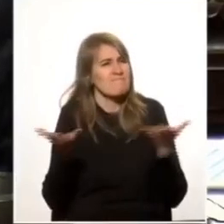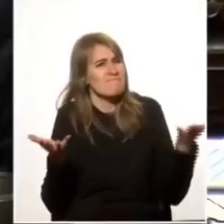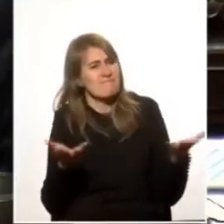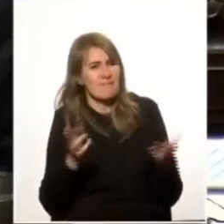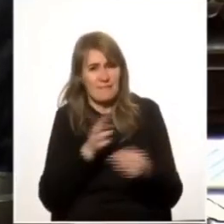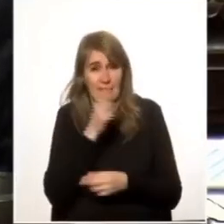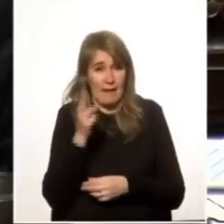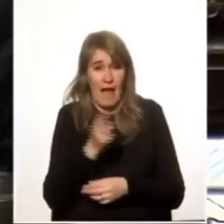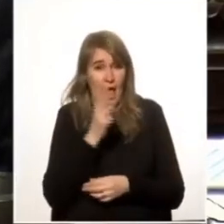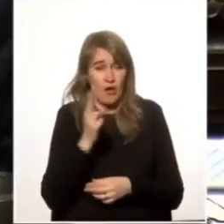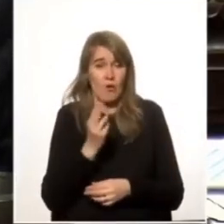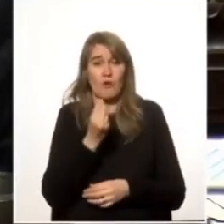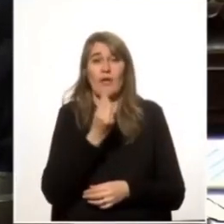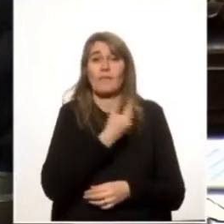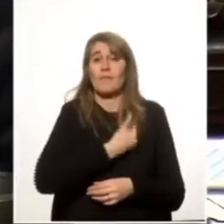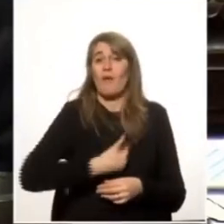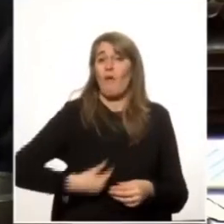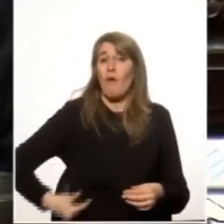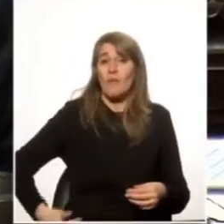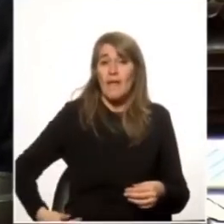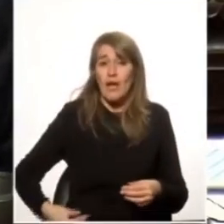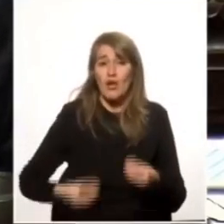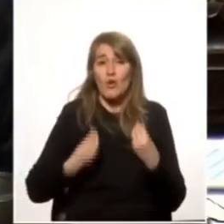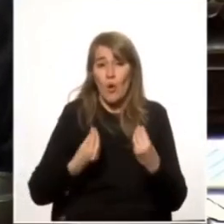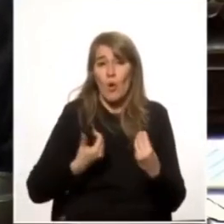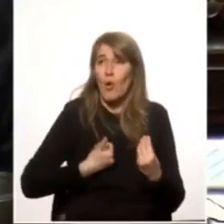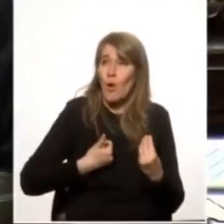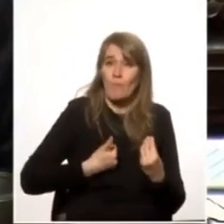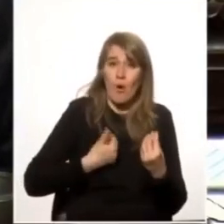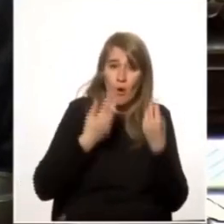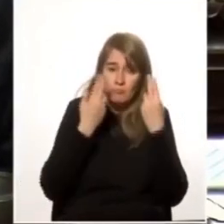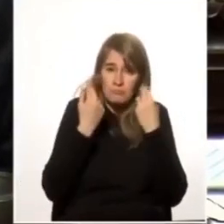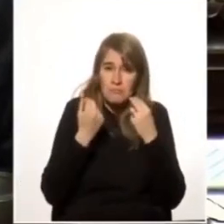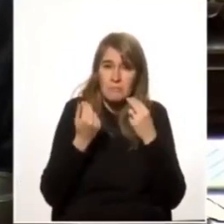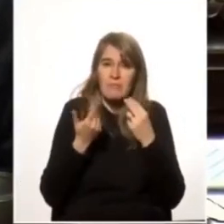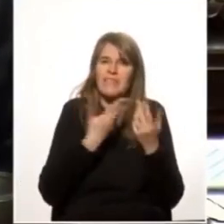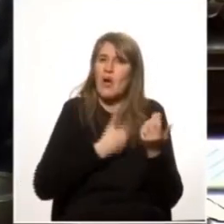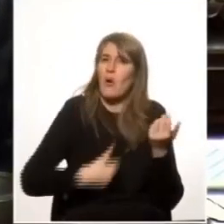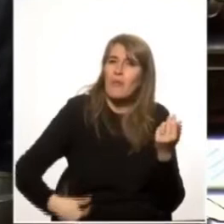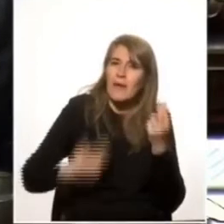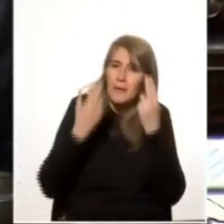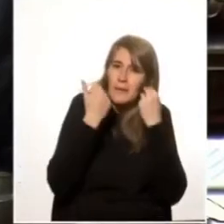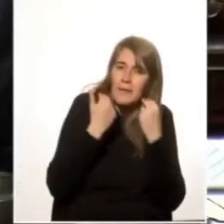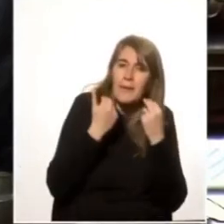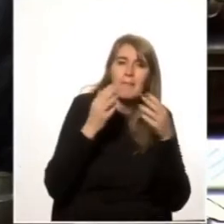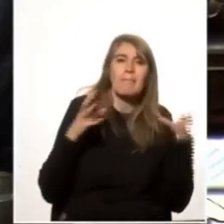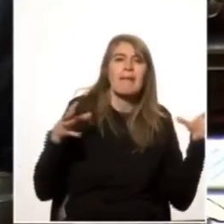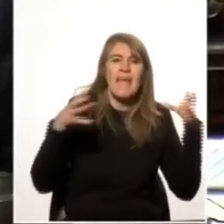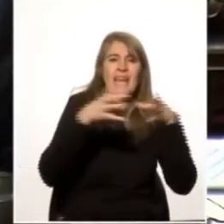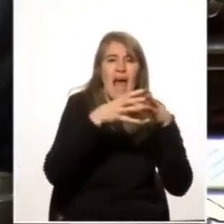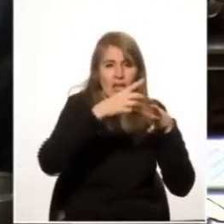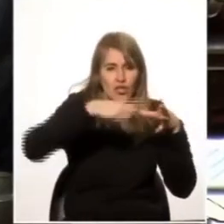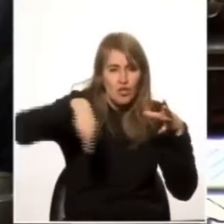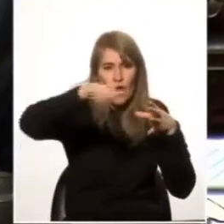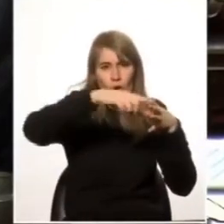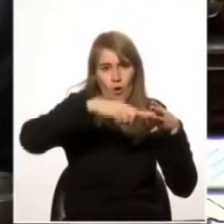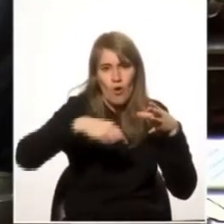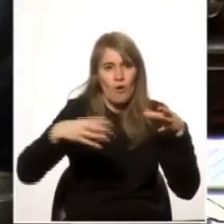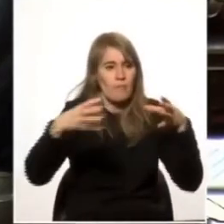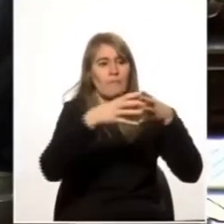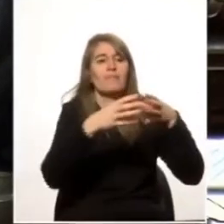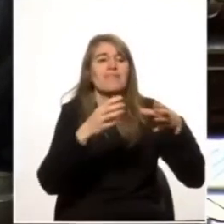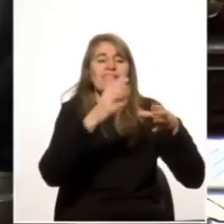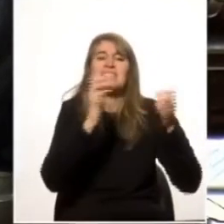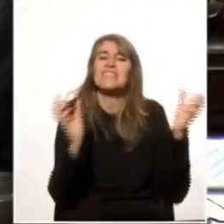Un gobierno no puede estar subordinado a un plenario de un partido